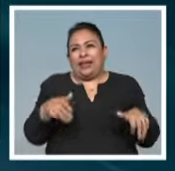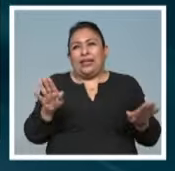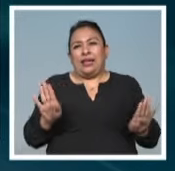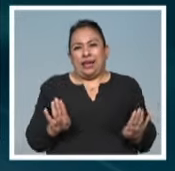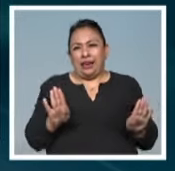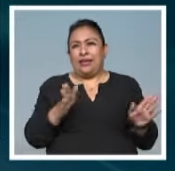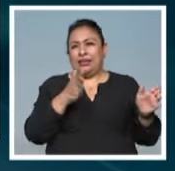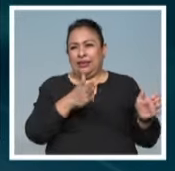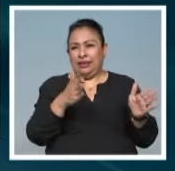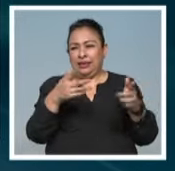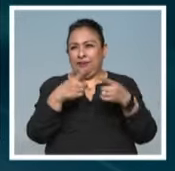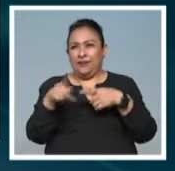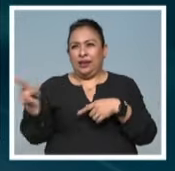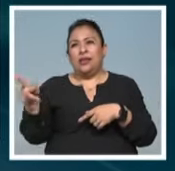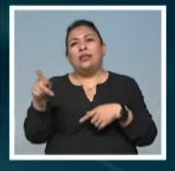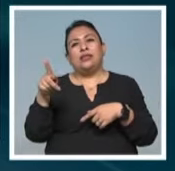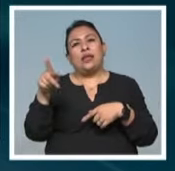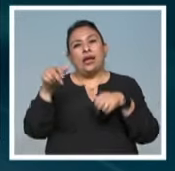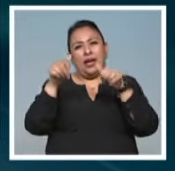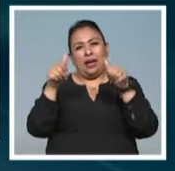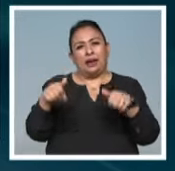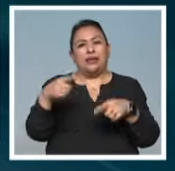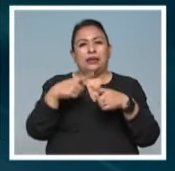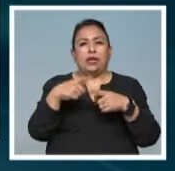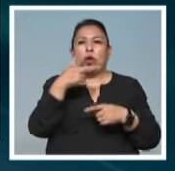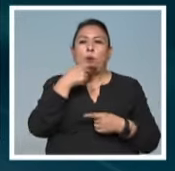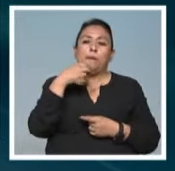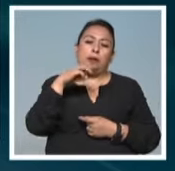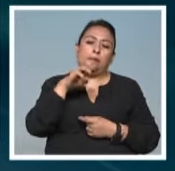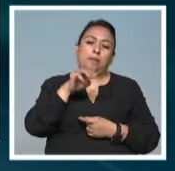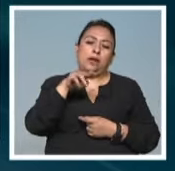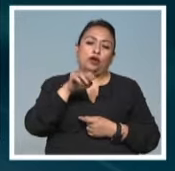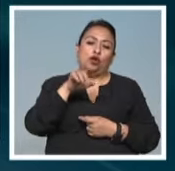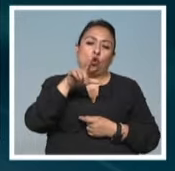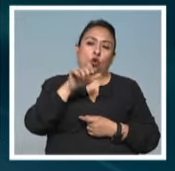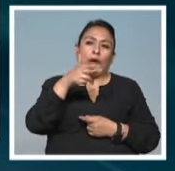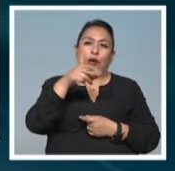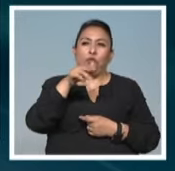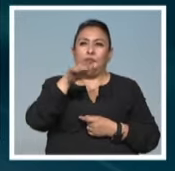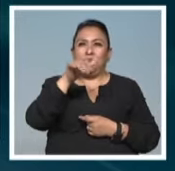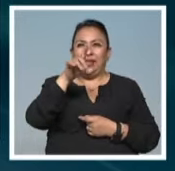facetas, como artista de Manolo, Manolo Ahumada,